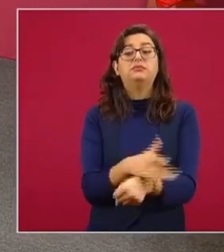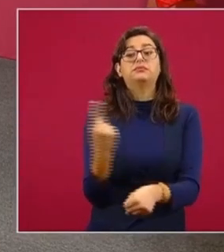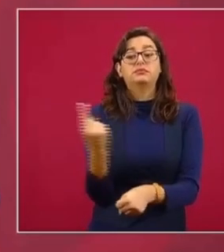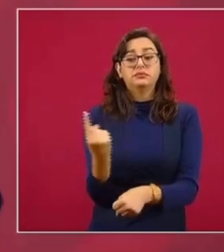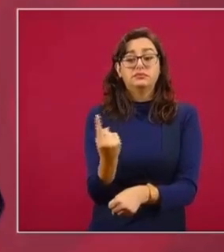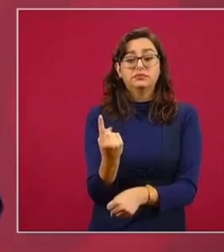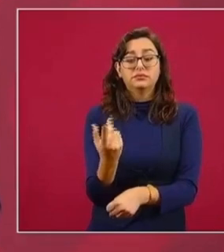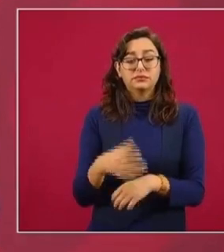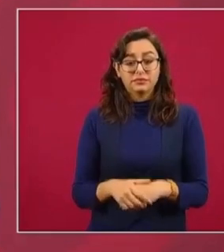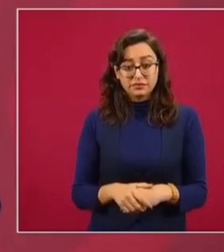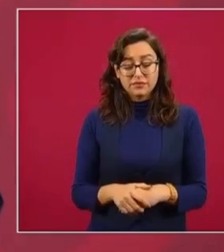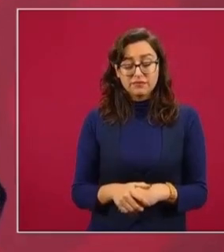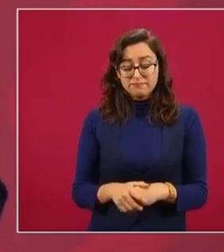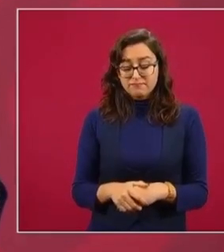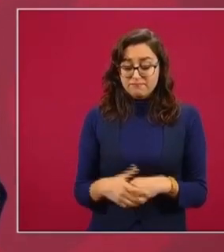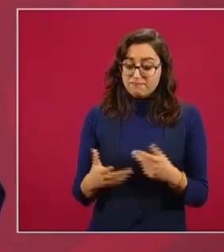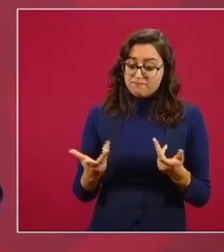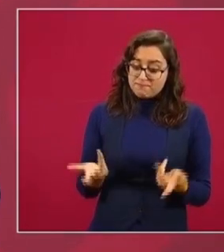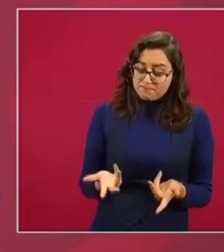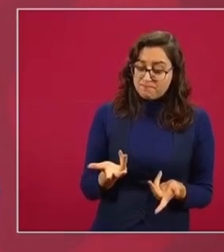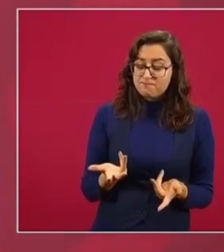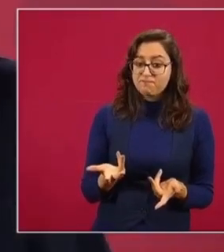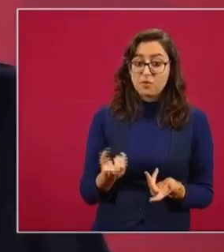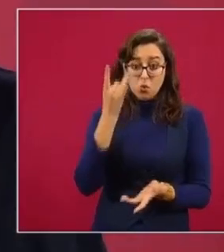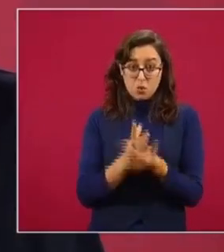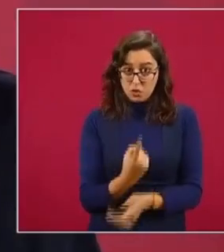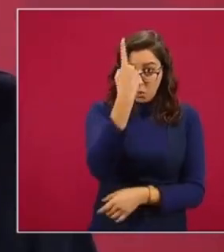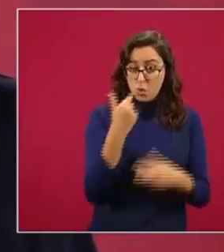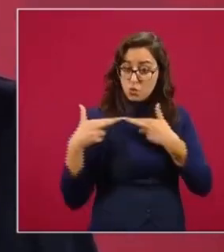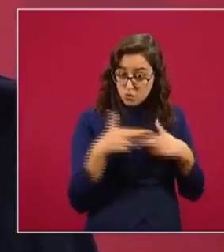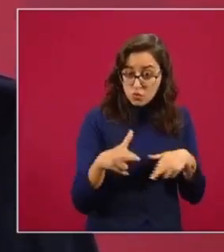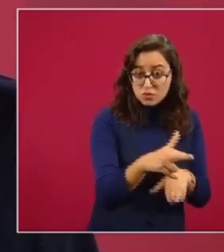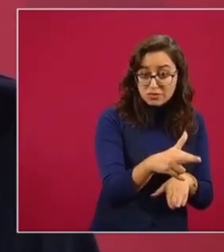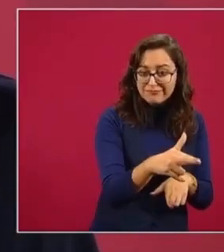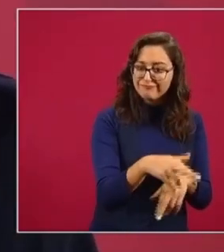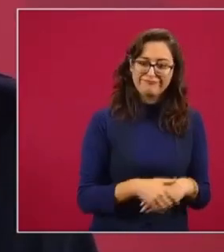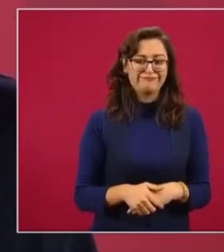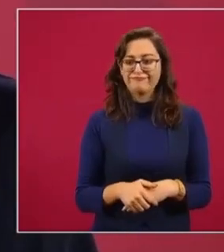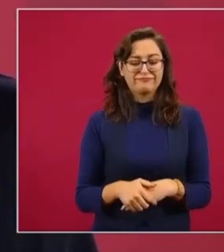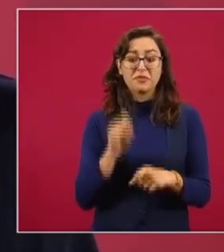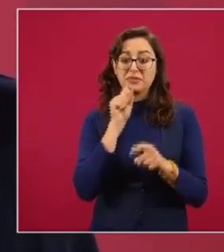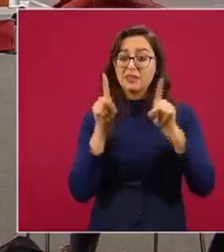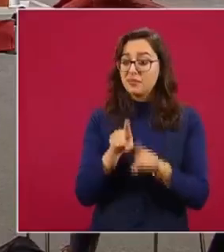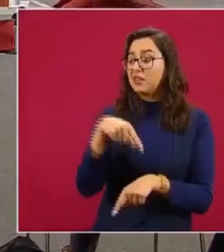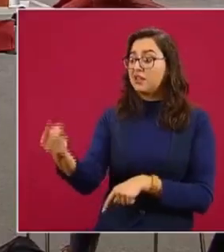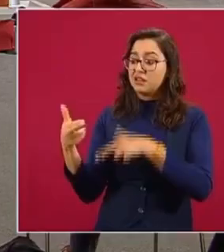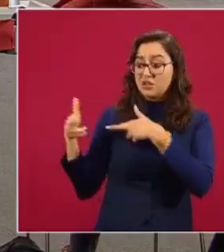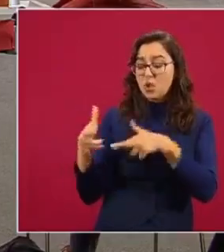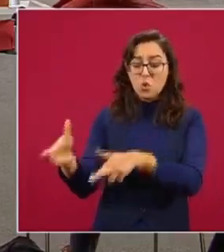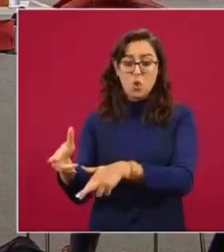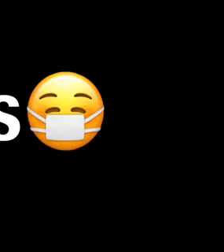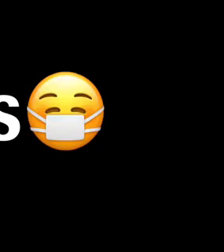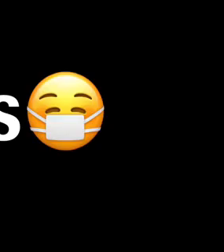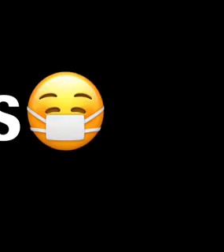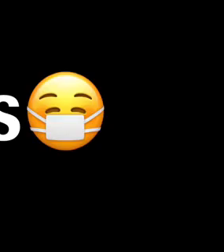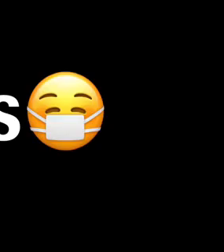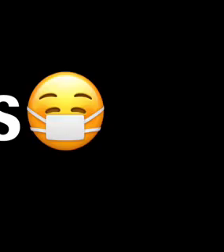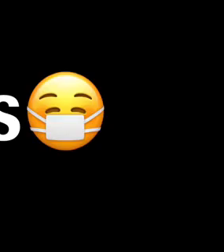no solo es el Rijalva, ahora el que está creciendo más es el Sumacinta.